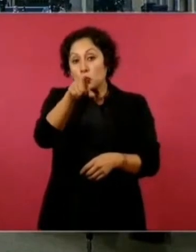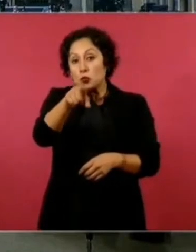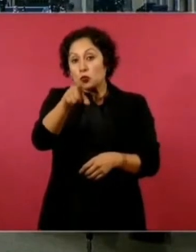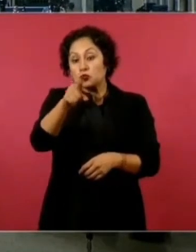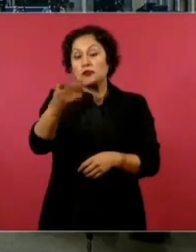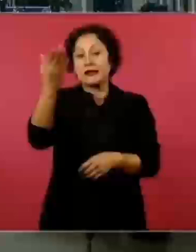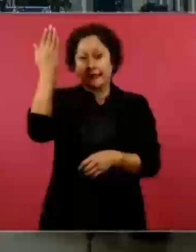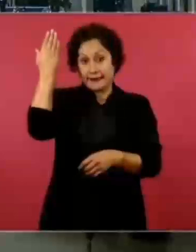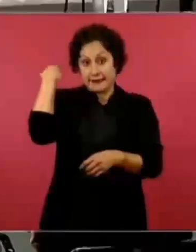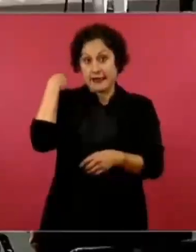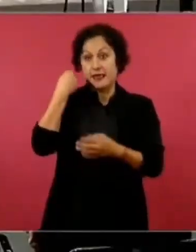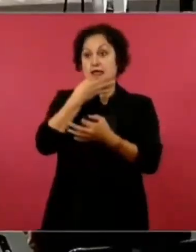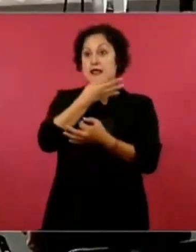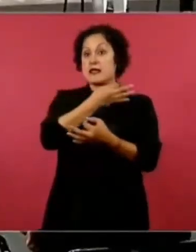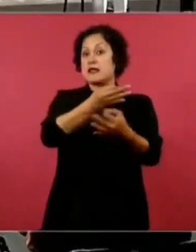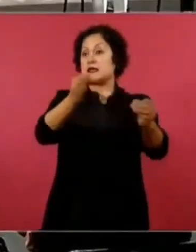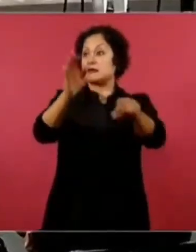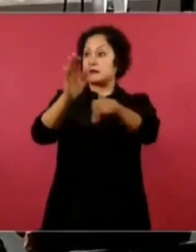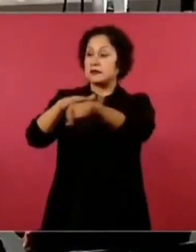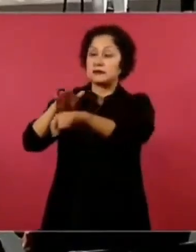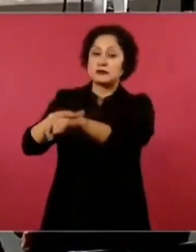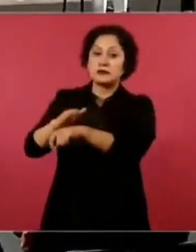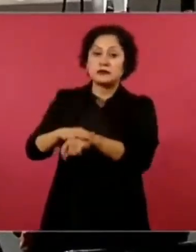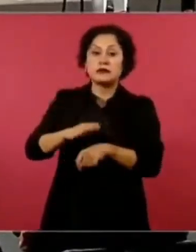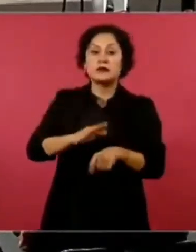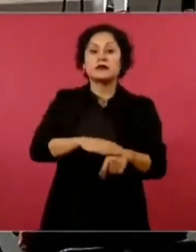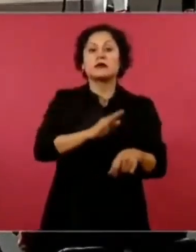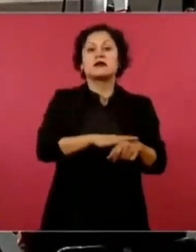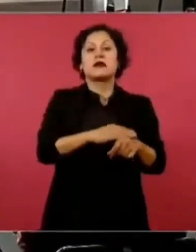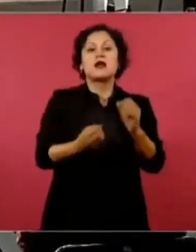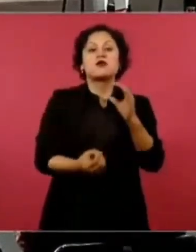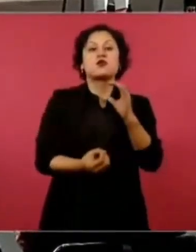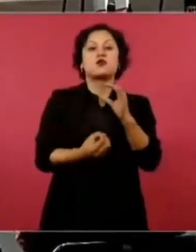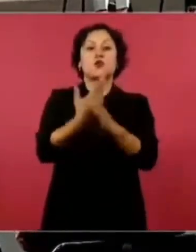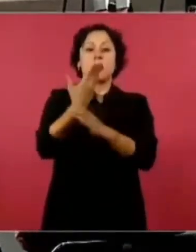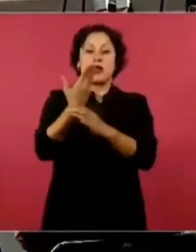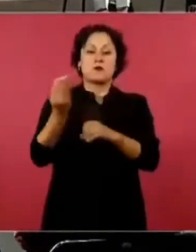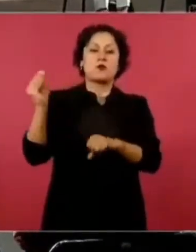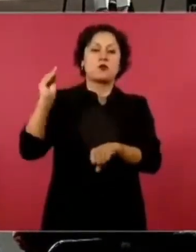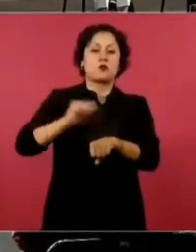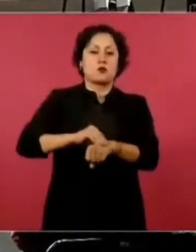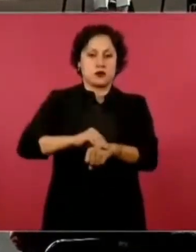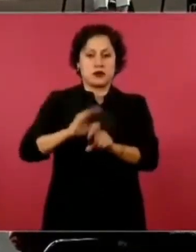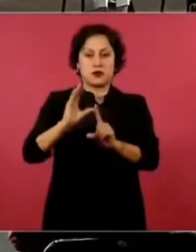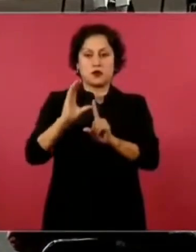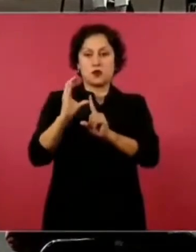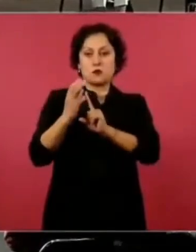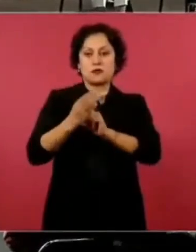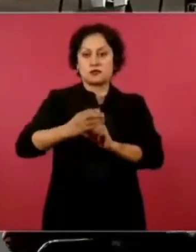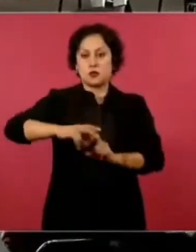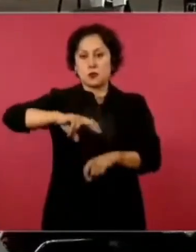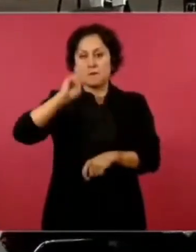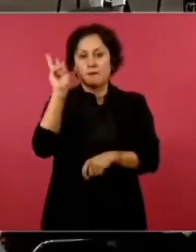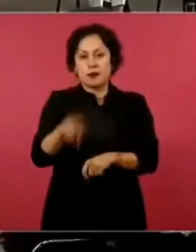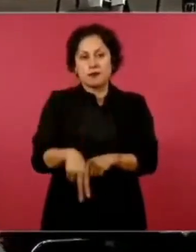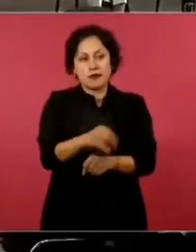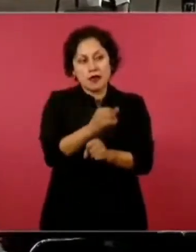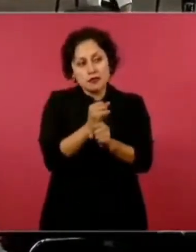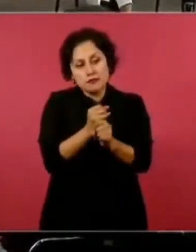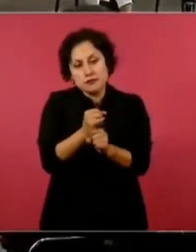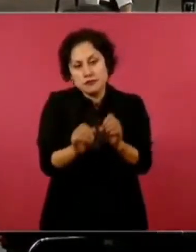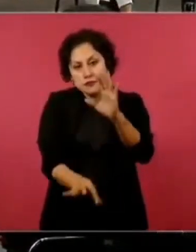crearse la Comisión de la Verdad, el Esclarecimiento Histórico y el